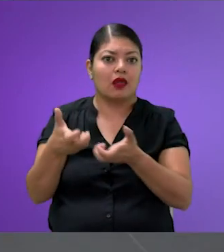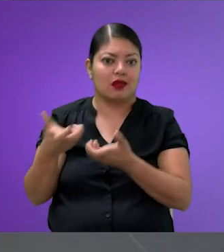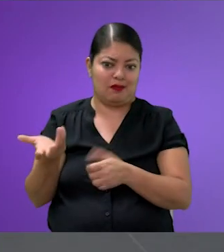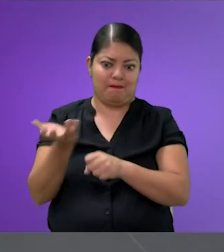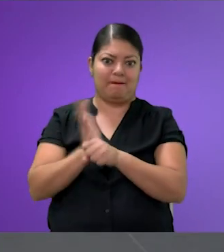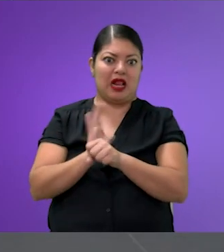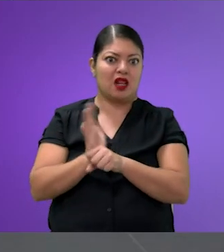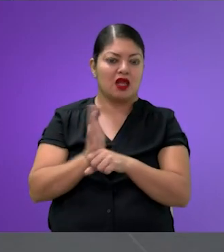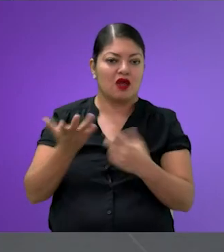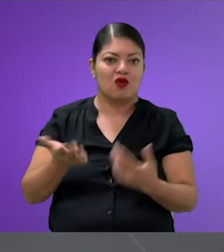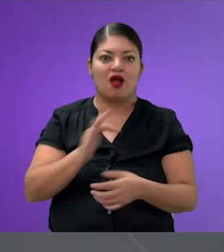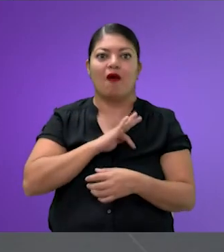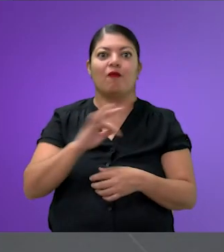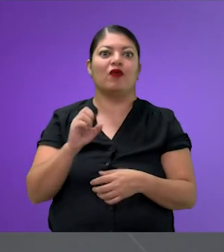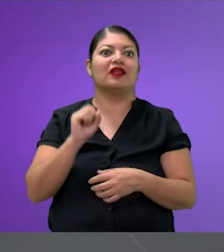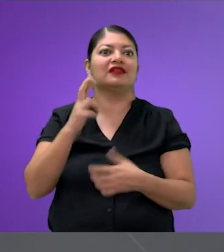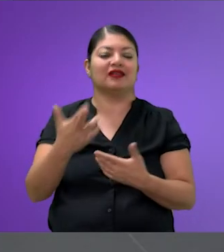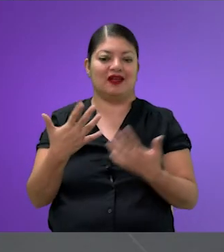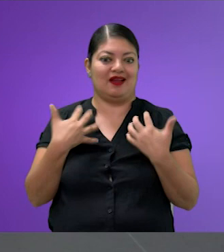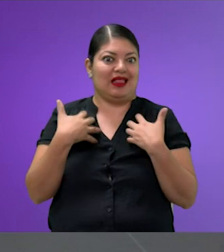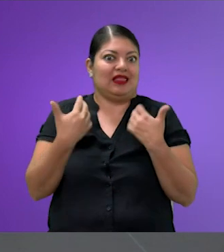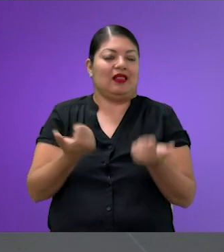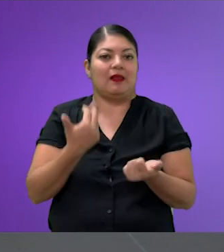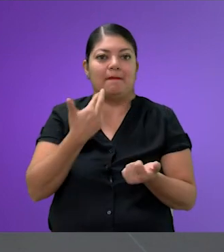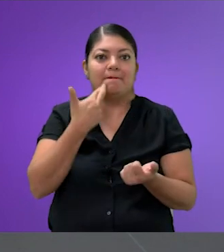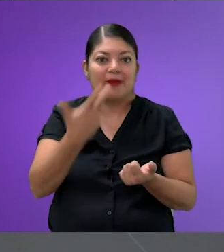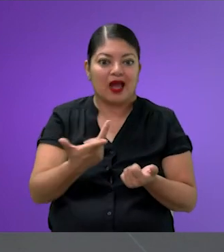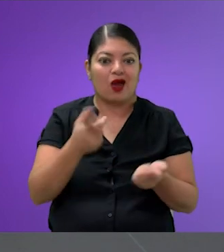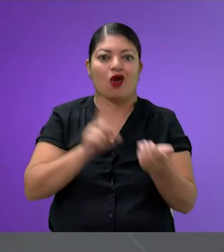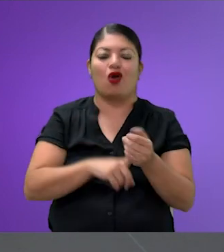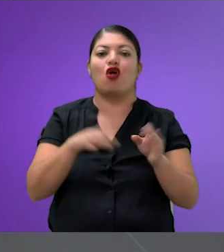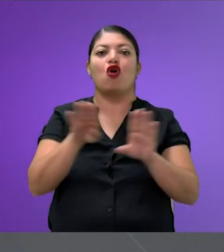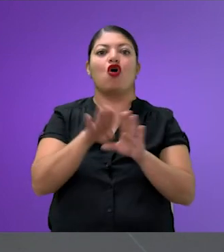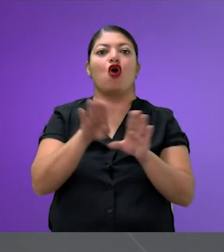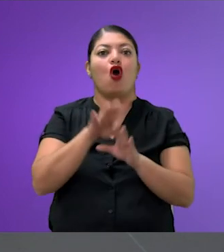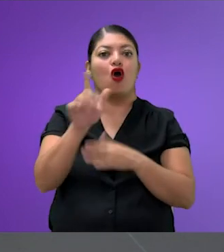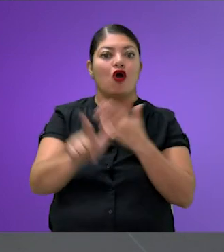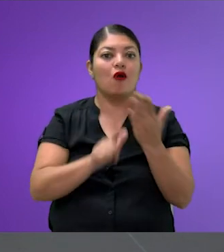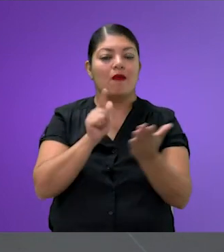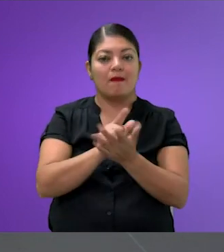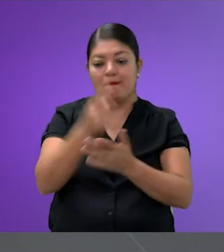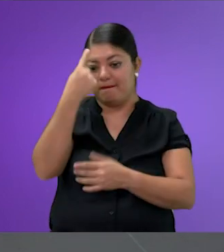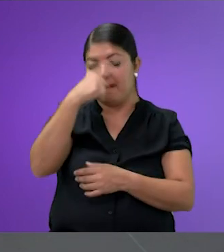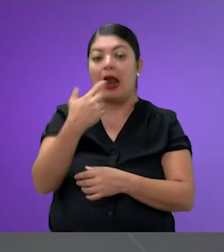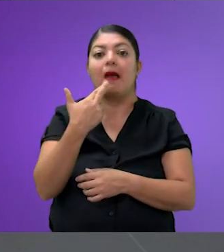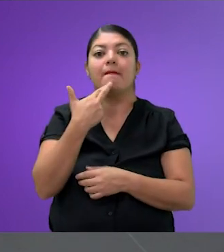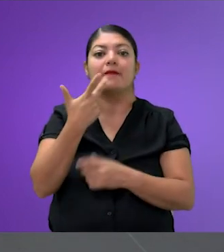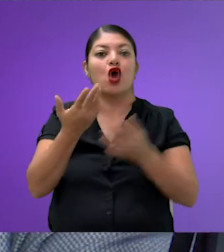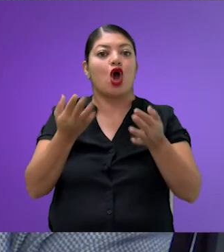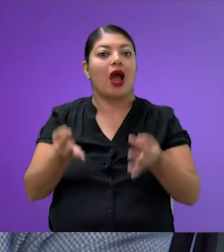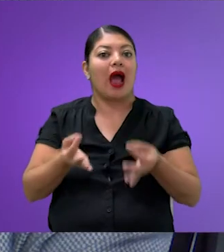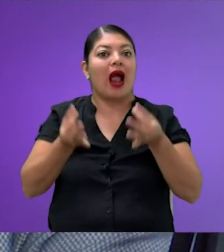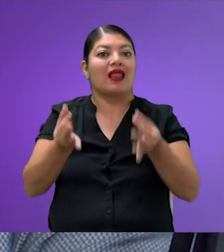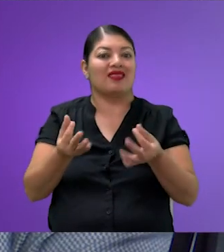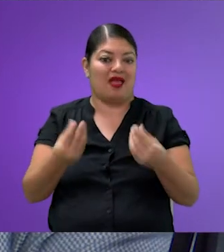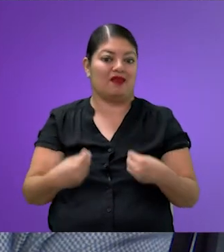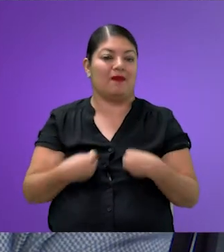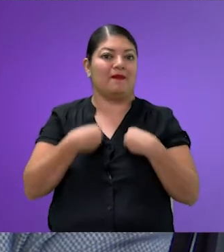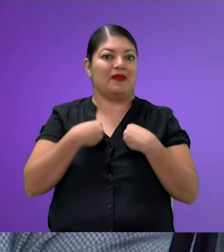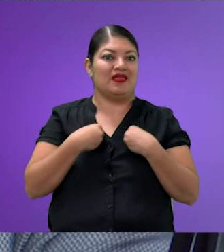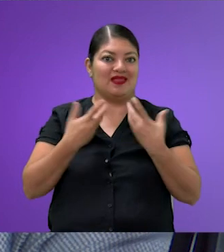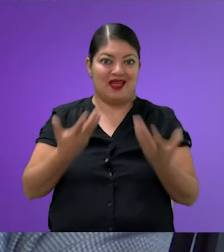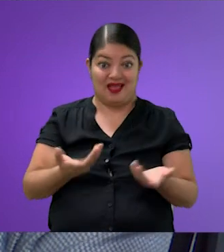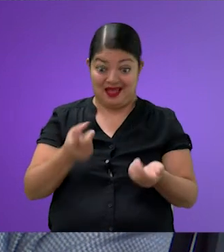pueden entender un poquito más qué se está tratando de hacer desde el legislativo para mejorar la calidad de vida, insisto, de